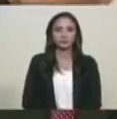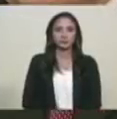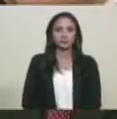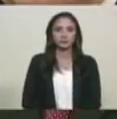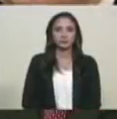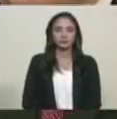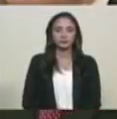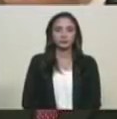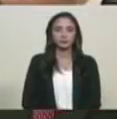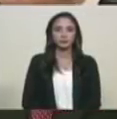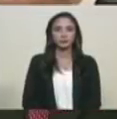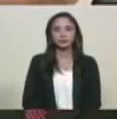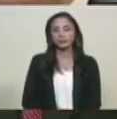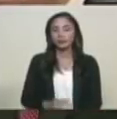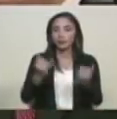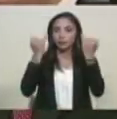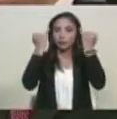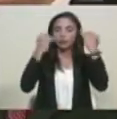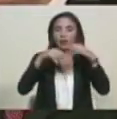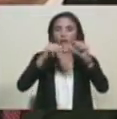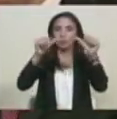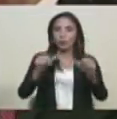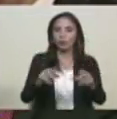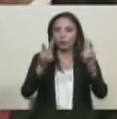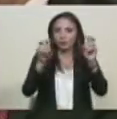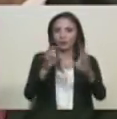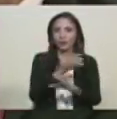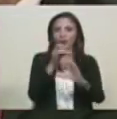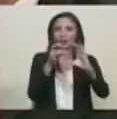Vamos a crear el sistema con el carnet de la patria.